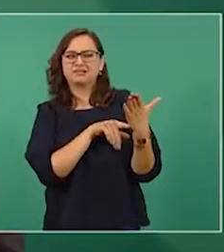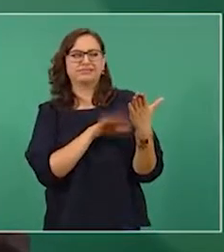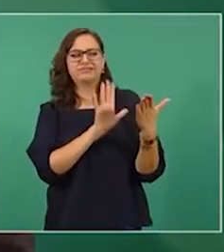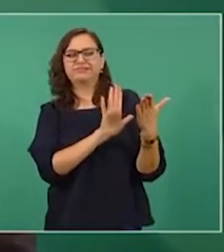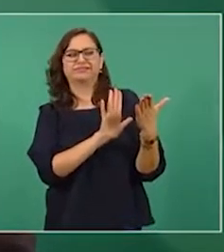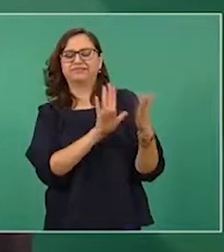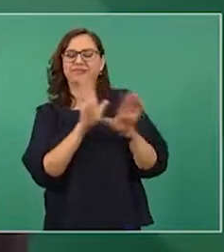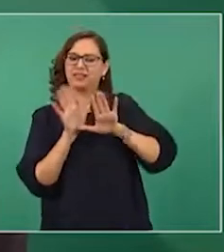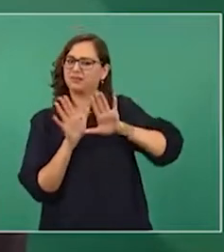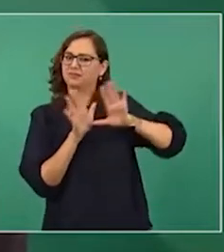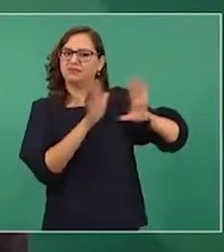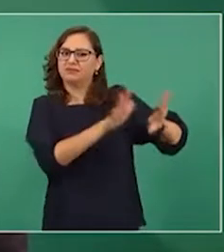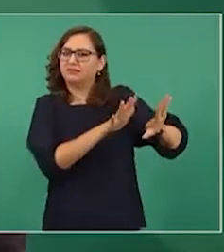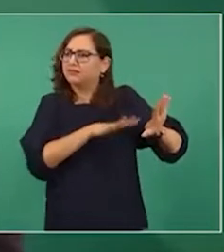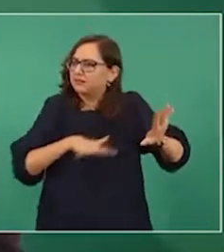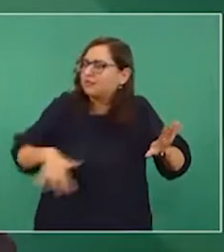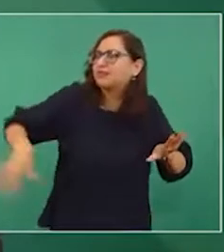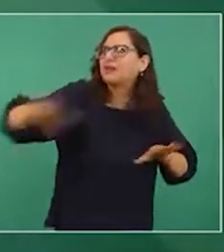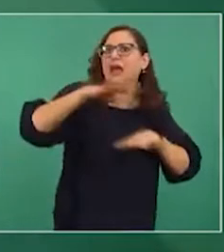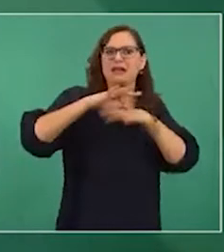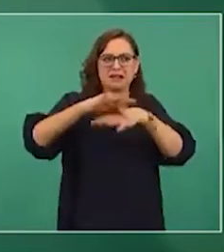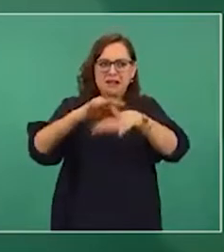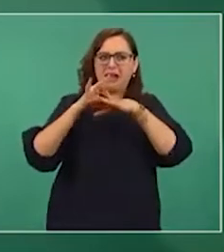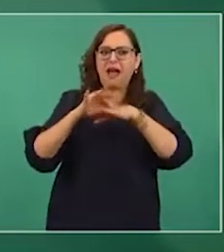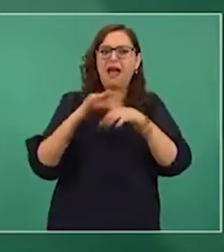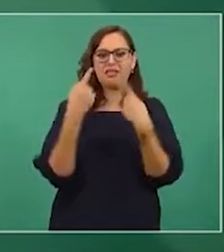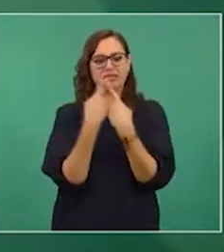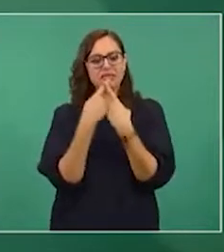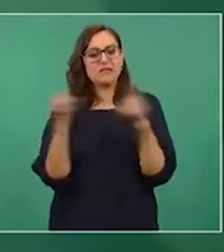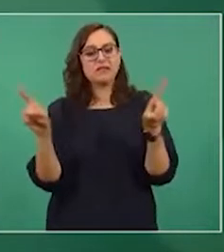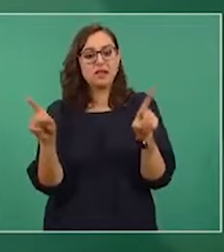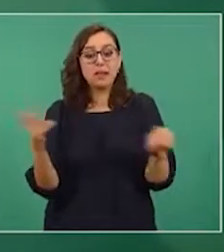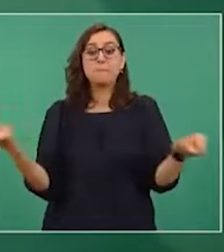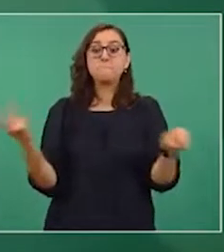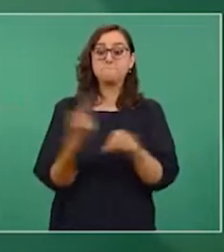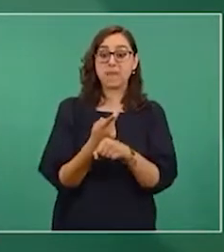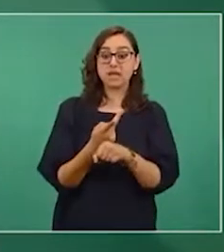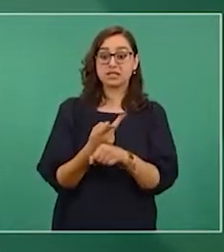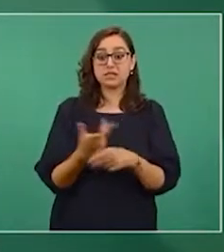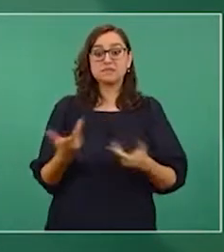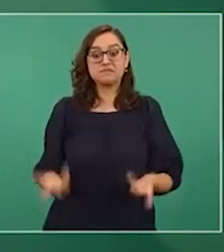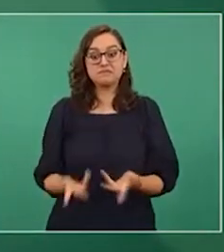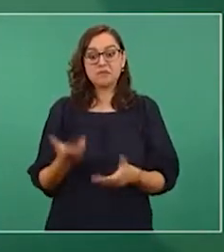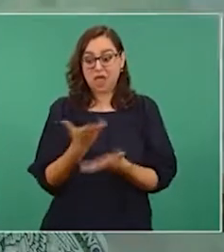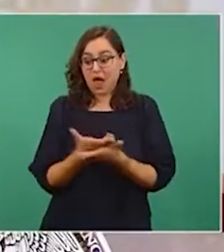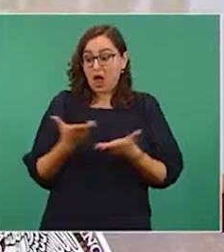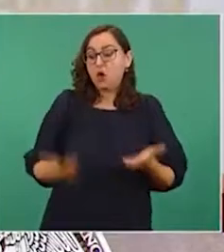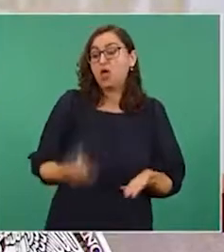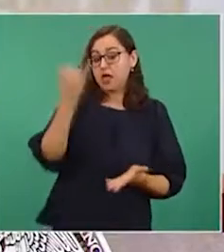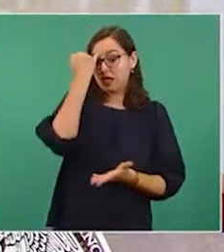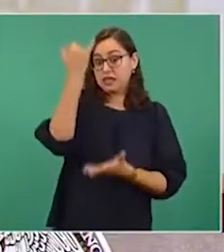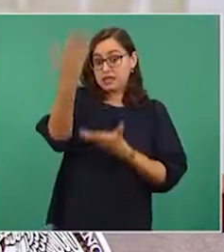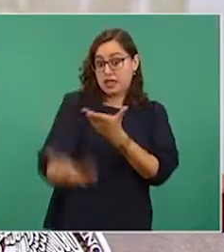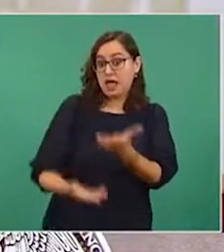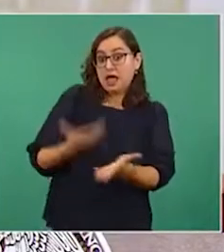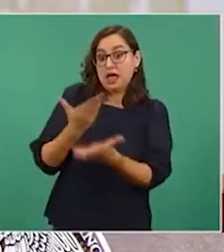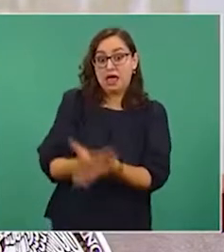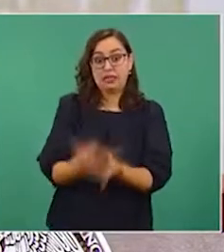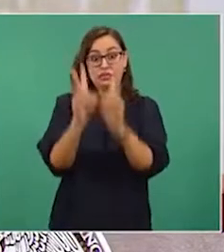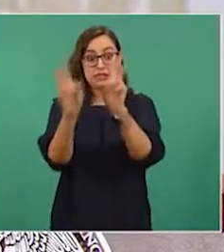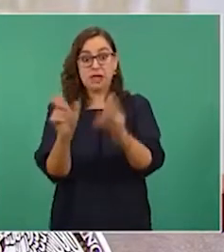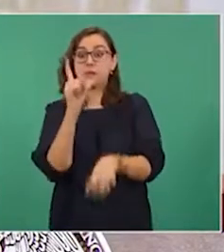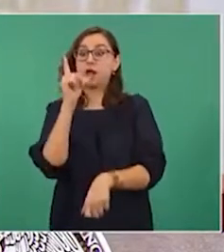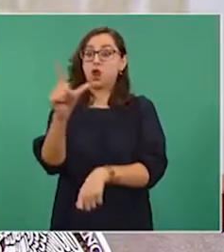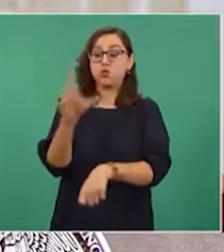Esto viene a cuento porque con la iniciativa de reforma a la industria eléctrica, la mayor parte de los medios se han